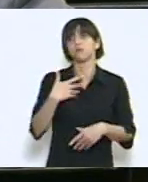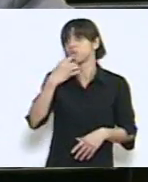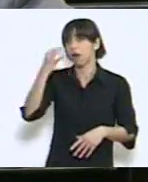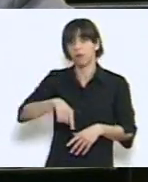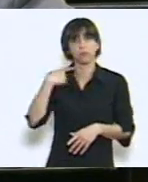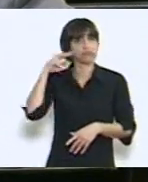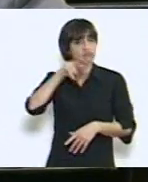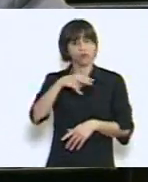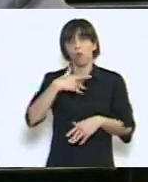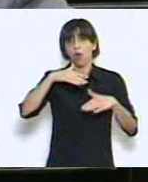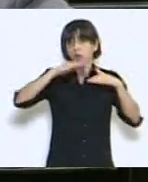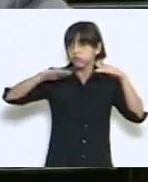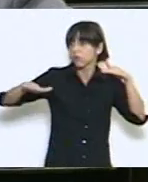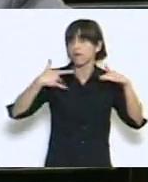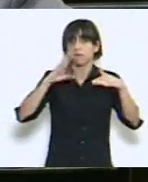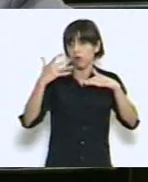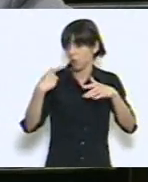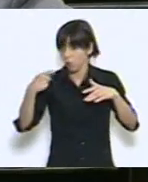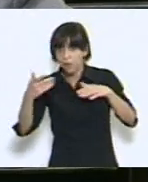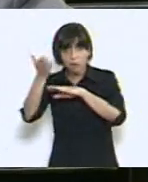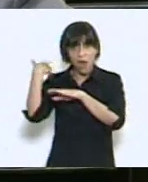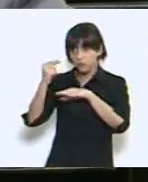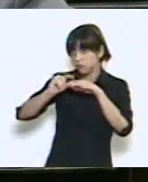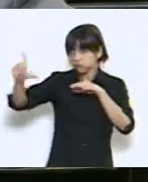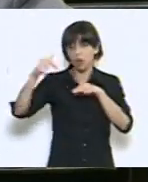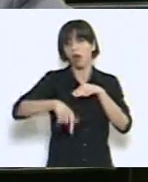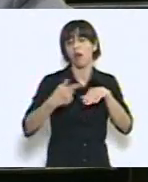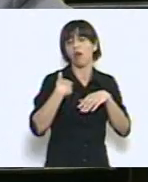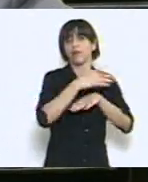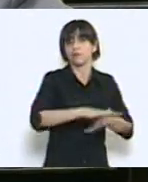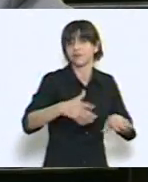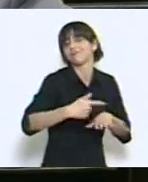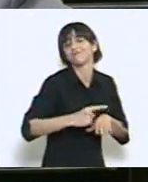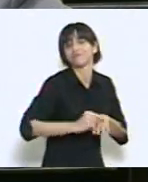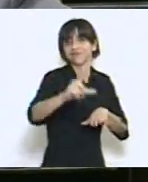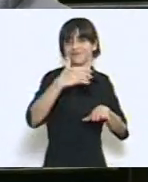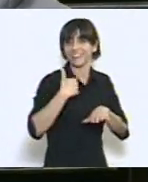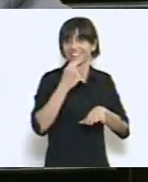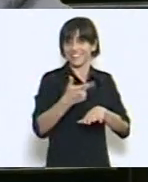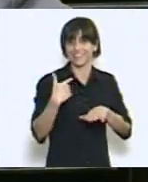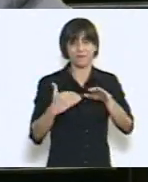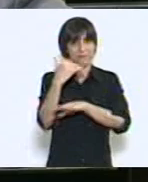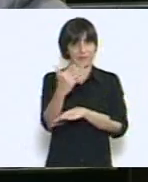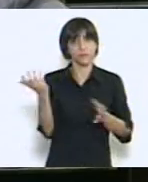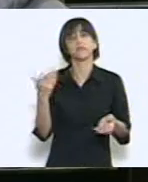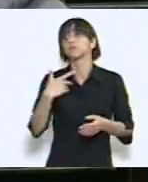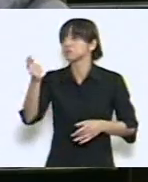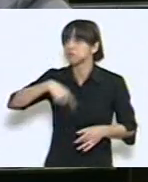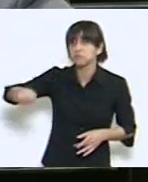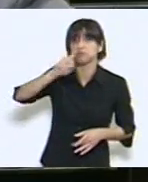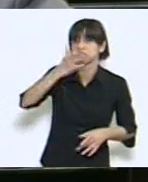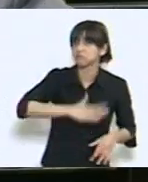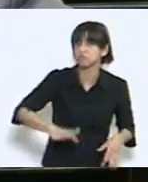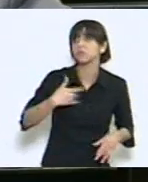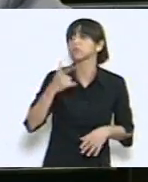no solo como funcionan las jubilaciones, sino también acá, que a pesar de que ahora se va a implementar a partir de marzo, quédense tranquilos porque con